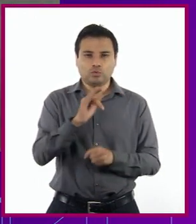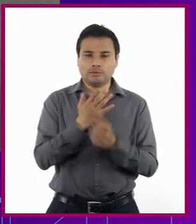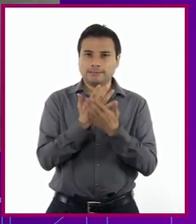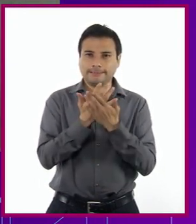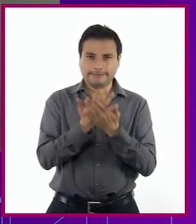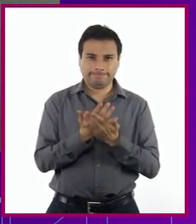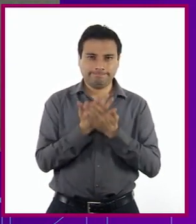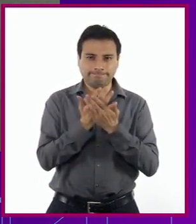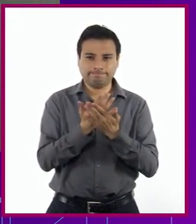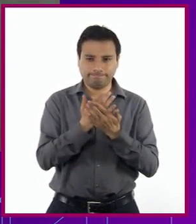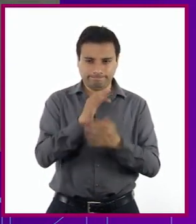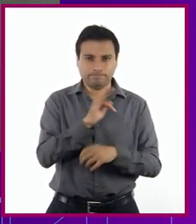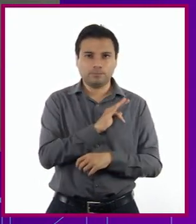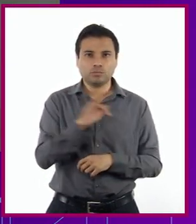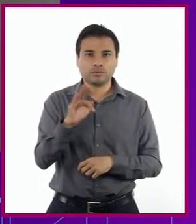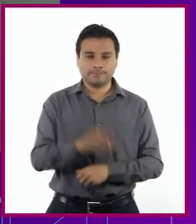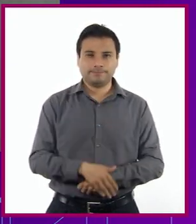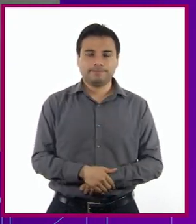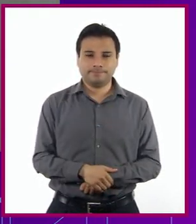esperanza nuevamente.